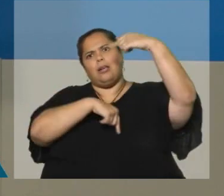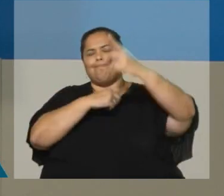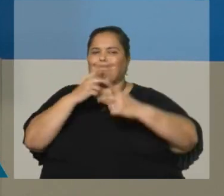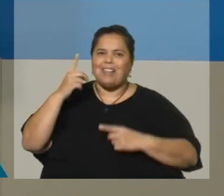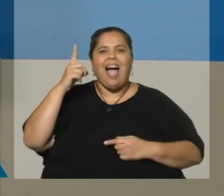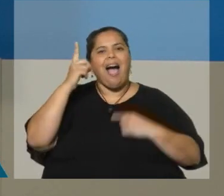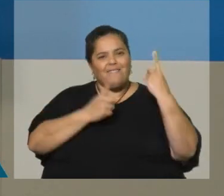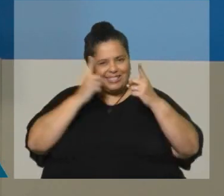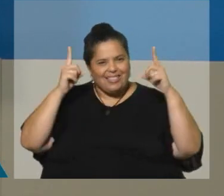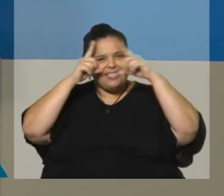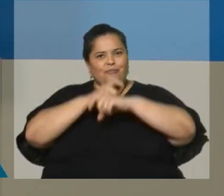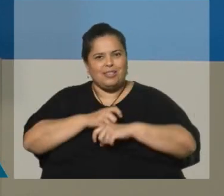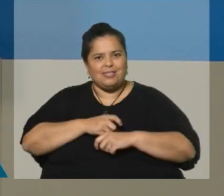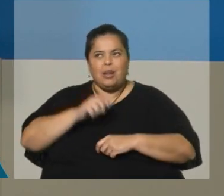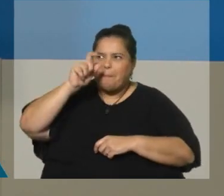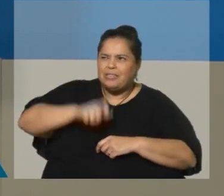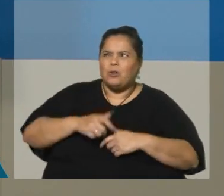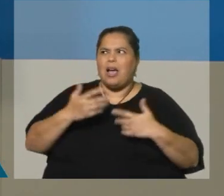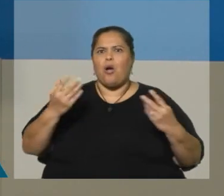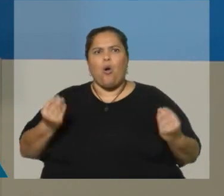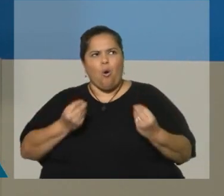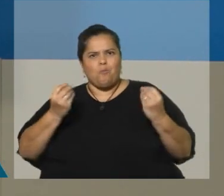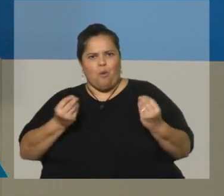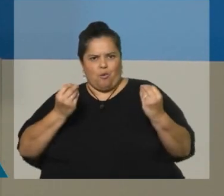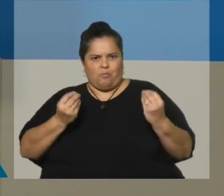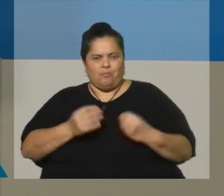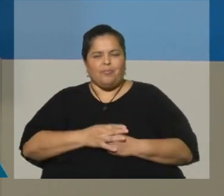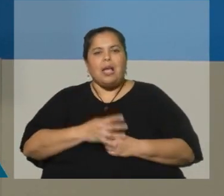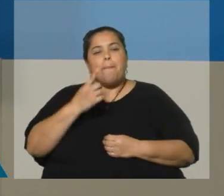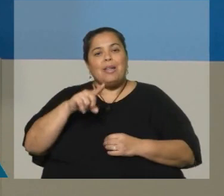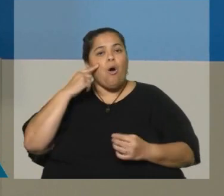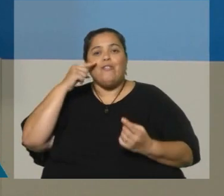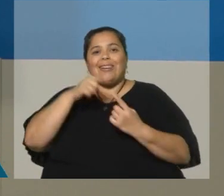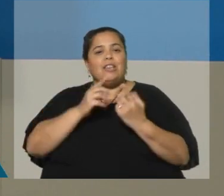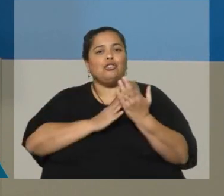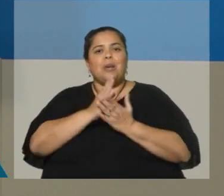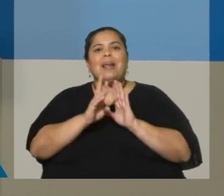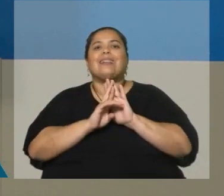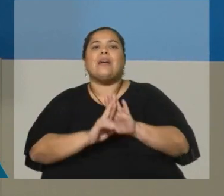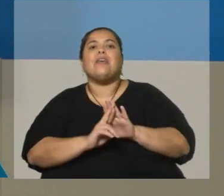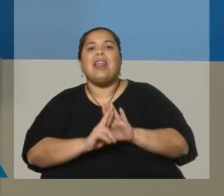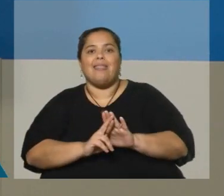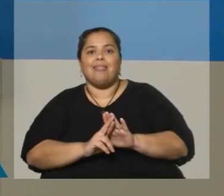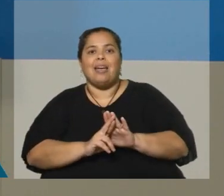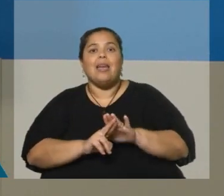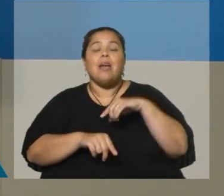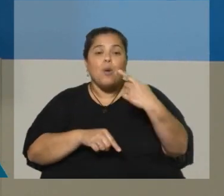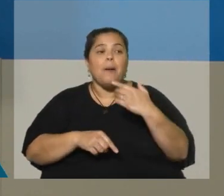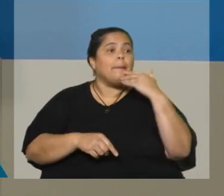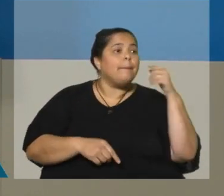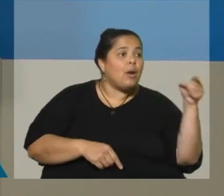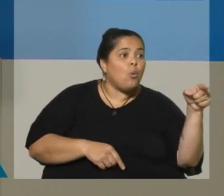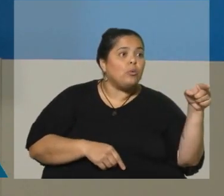se determine una persona mayor de edad como referente. Pero el objetivo es tener un referente con respecto al cual después preguntarle a los demás qué